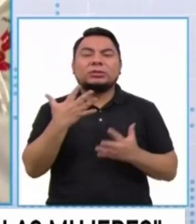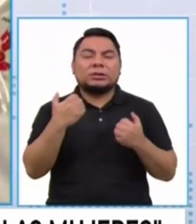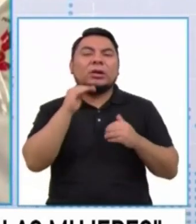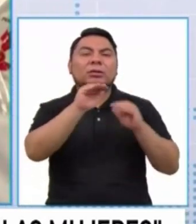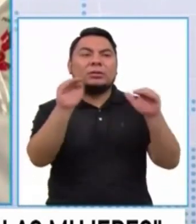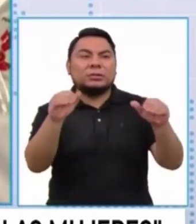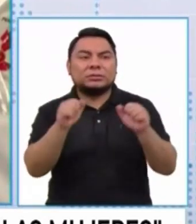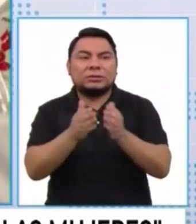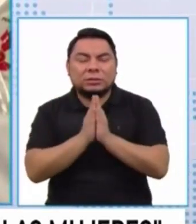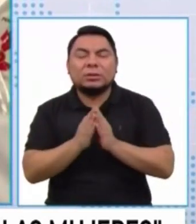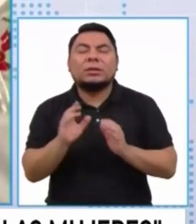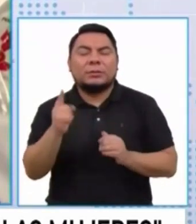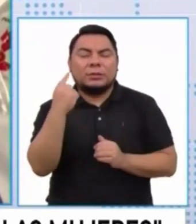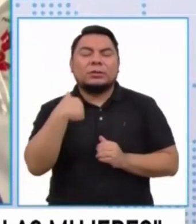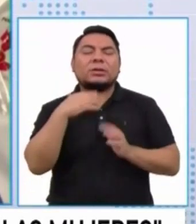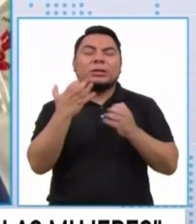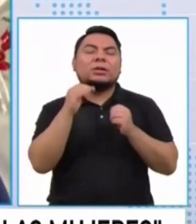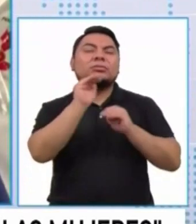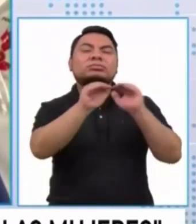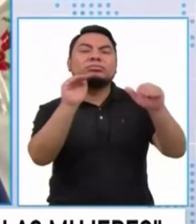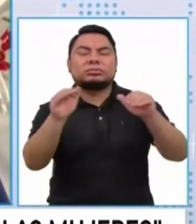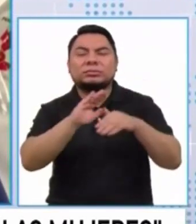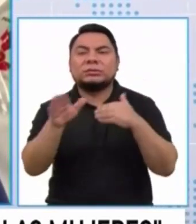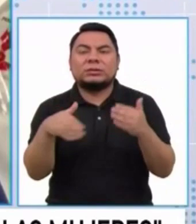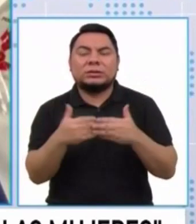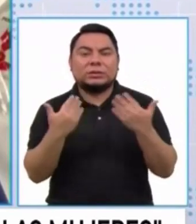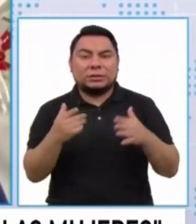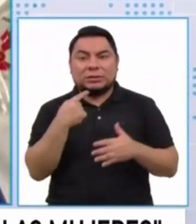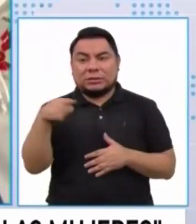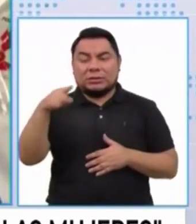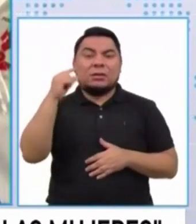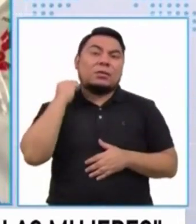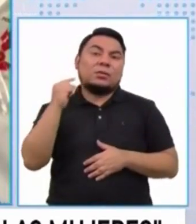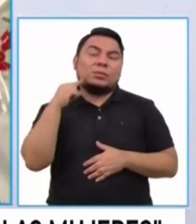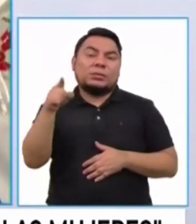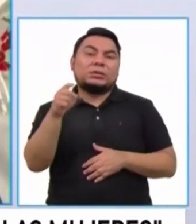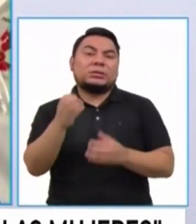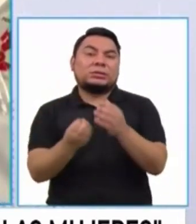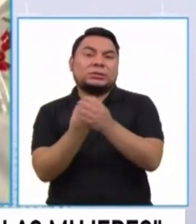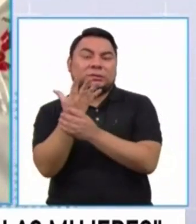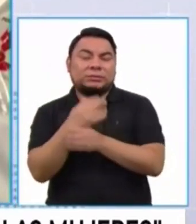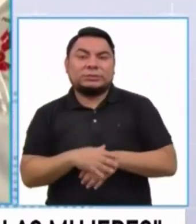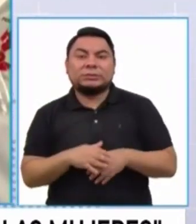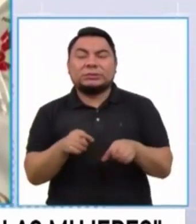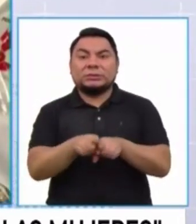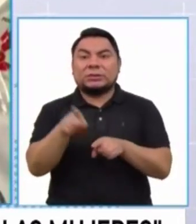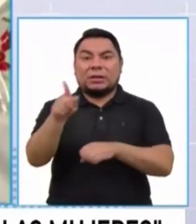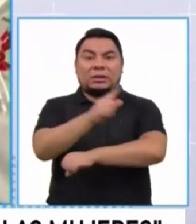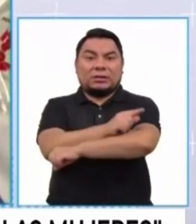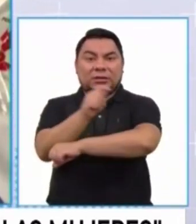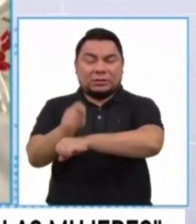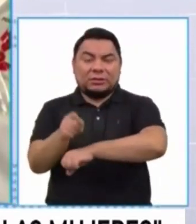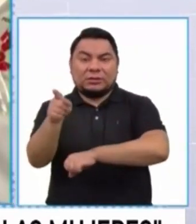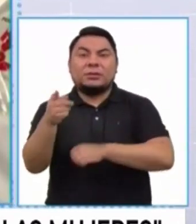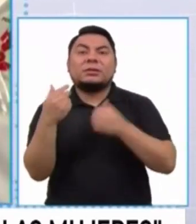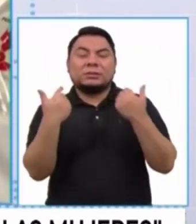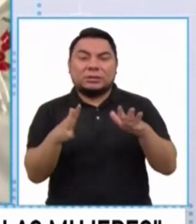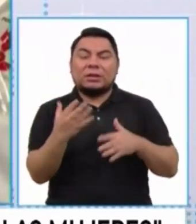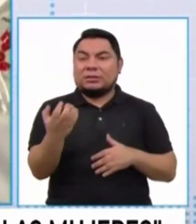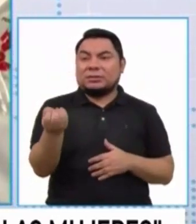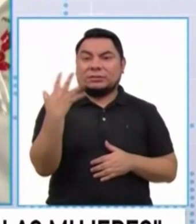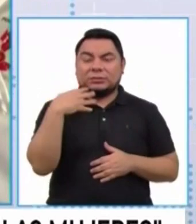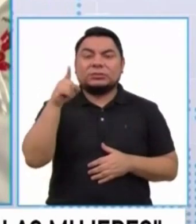En primer lugar, quiero hacer un llamado a todas, ya el arzobispo de Arequipa y de Tacna nos han